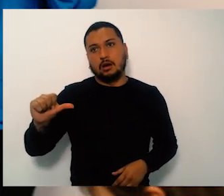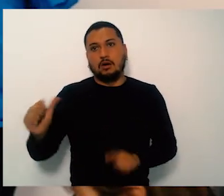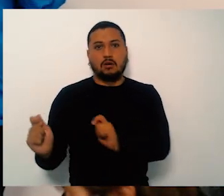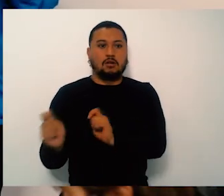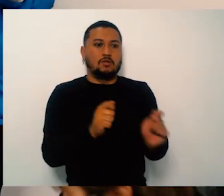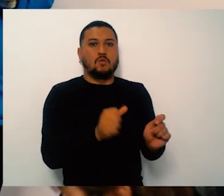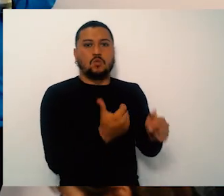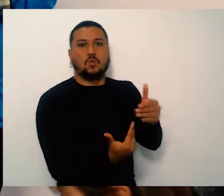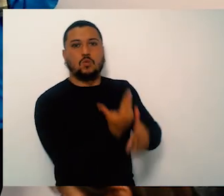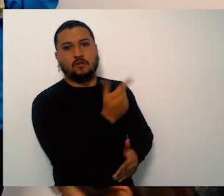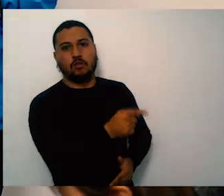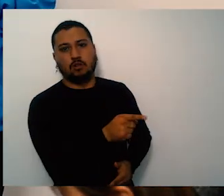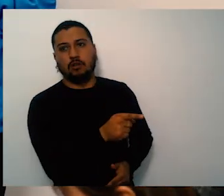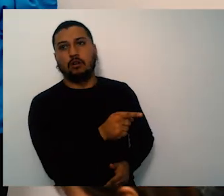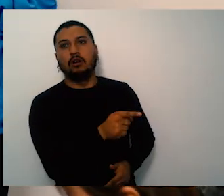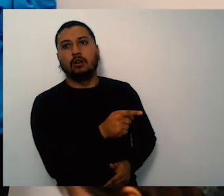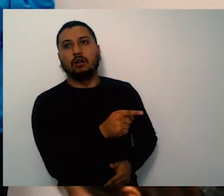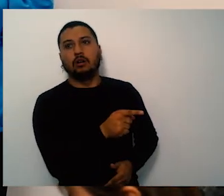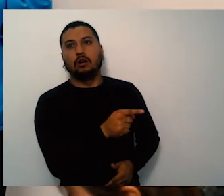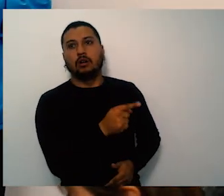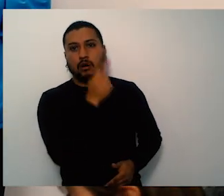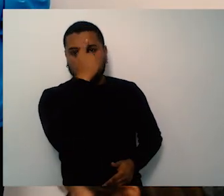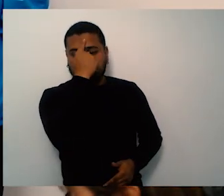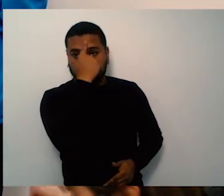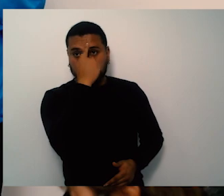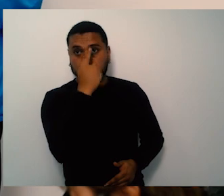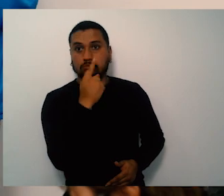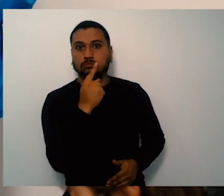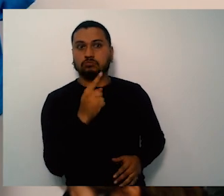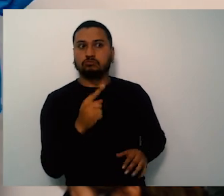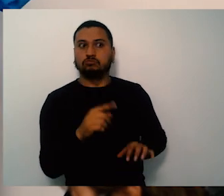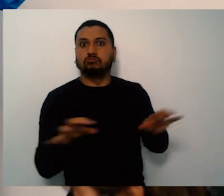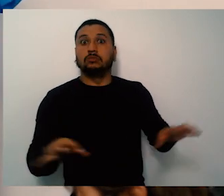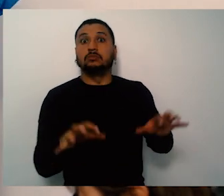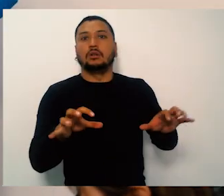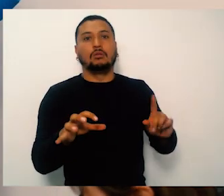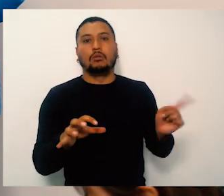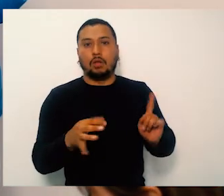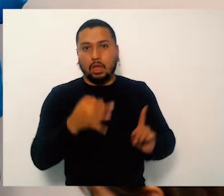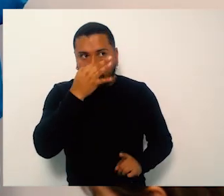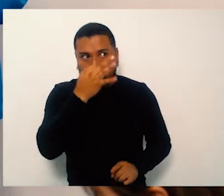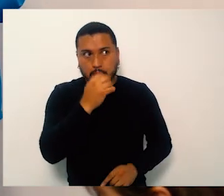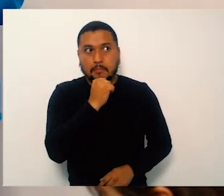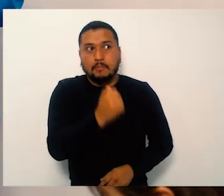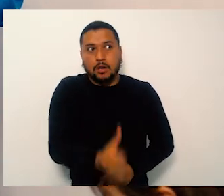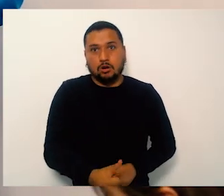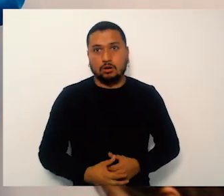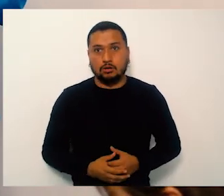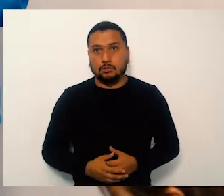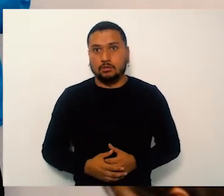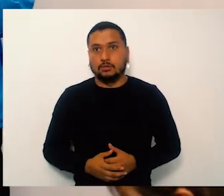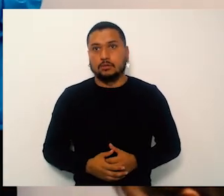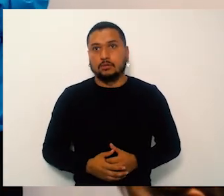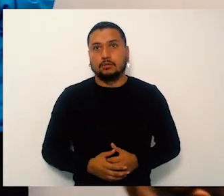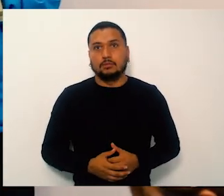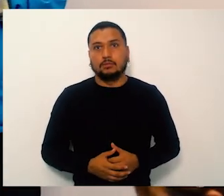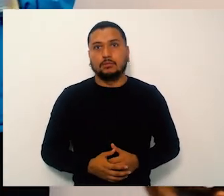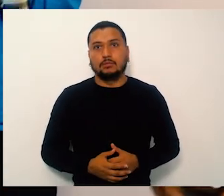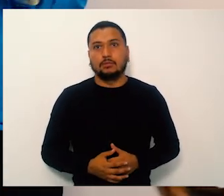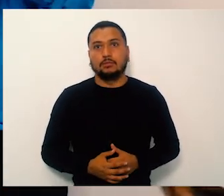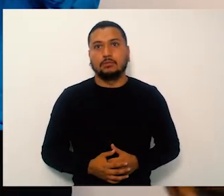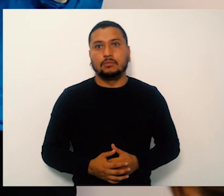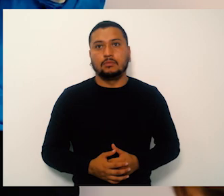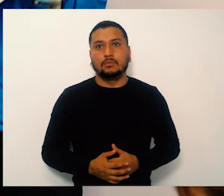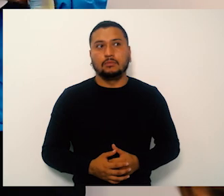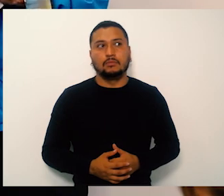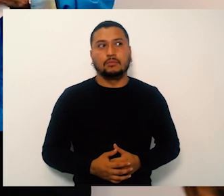presidente de la asociación lo que he hecho es anotar todas las cosas buenas